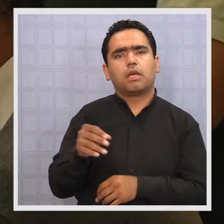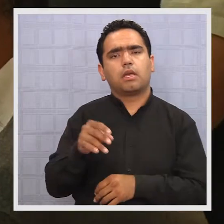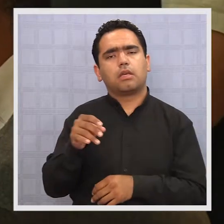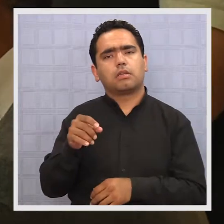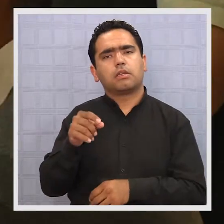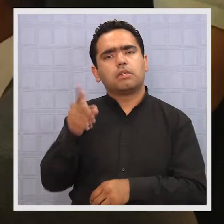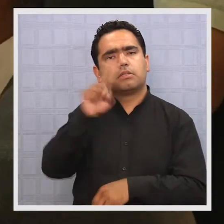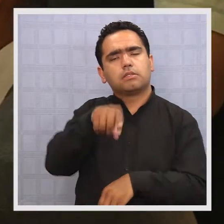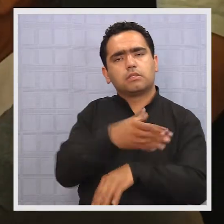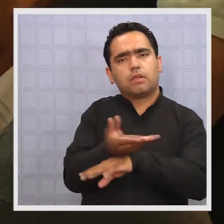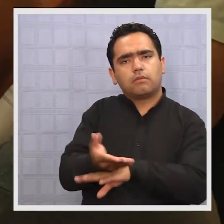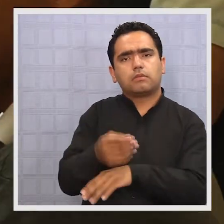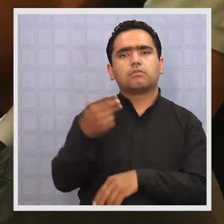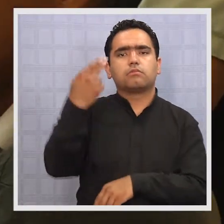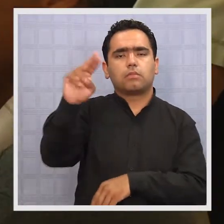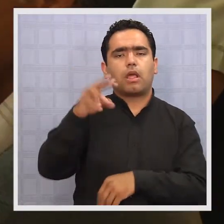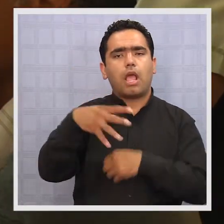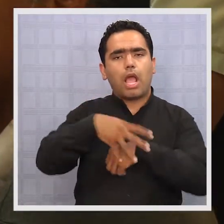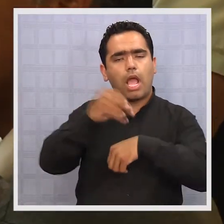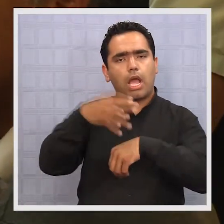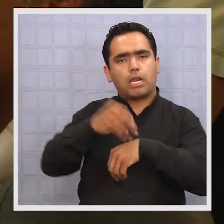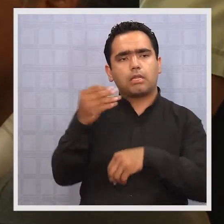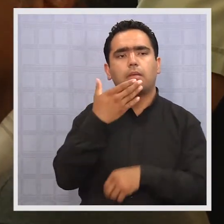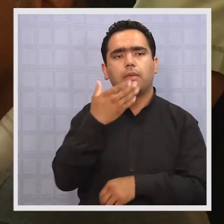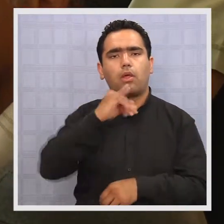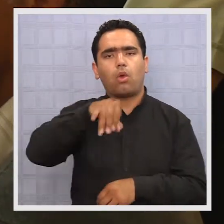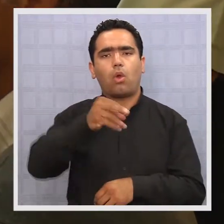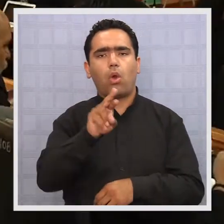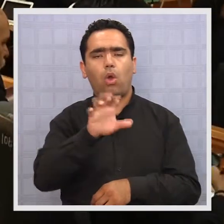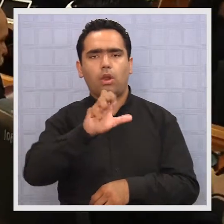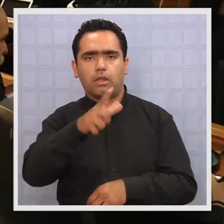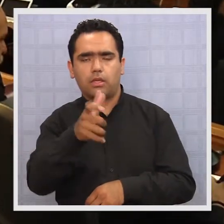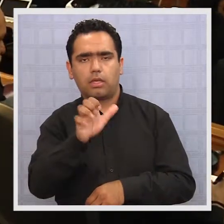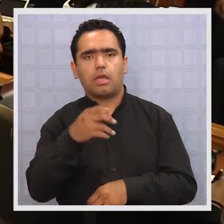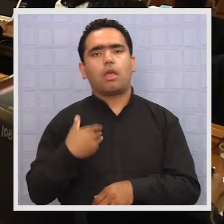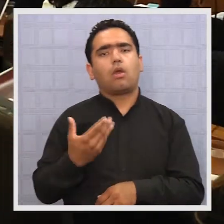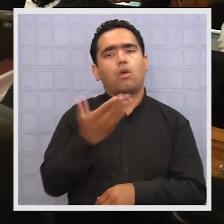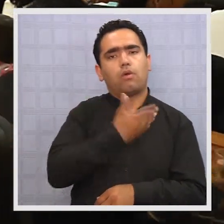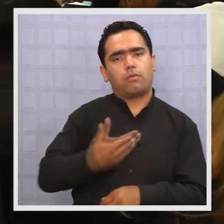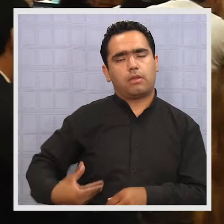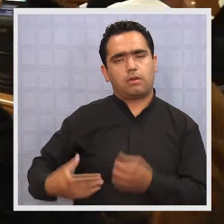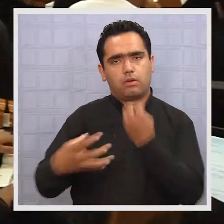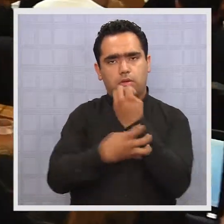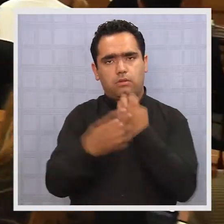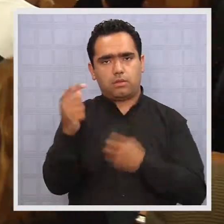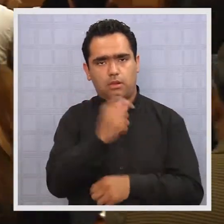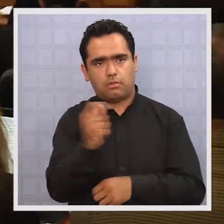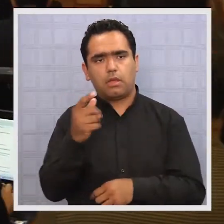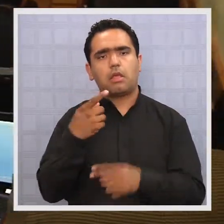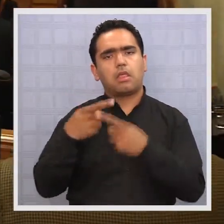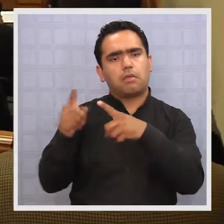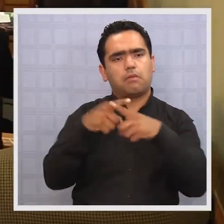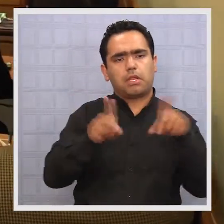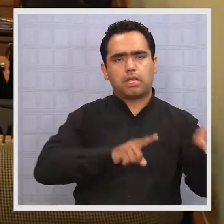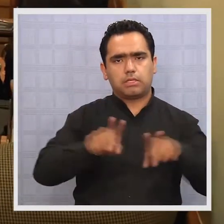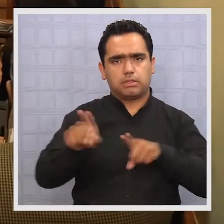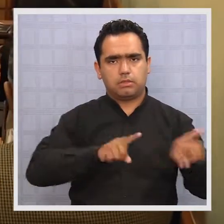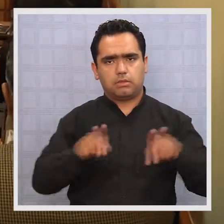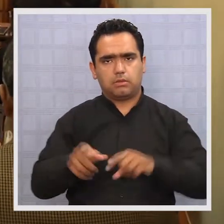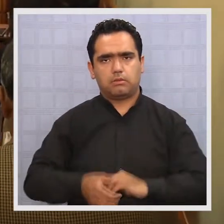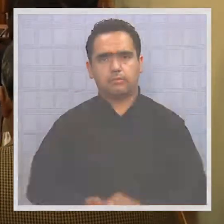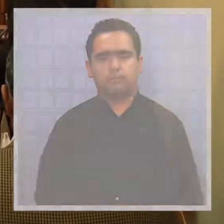Municipal de Educación de Arica, el imputado Eric Barrios y con Jorge Jacob del Gobierno Regional de Tarapacá, entre otras acciones.